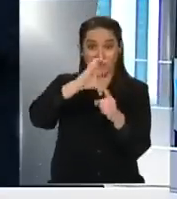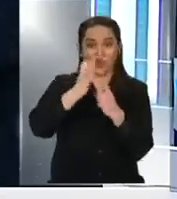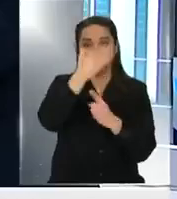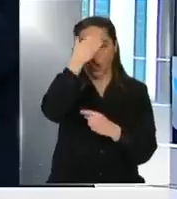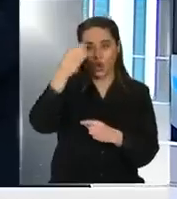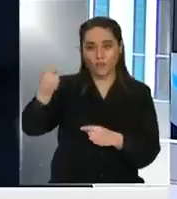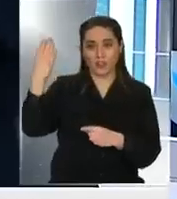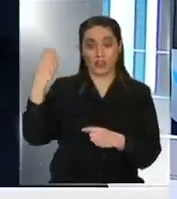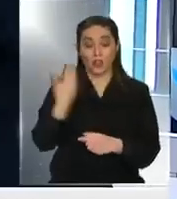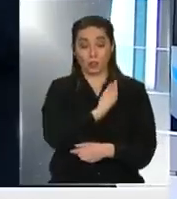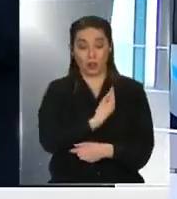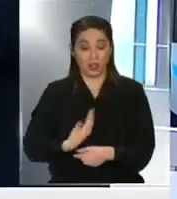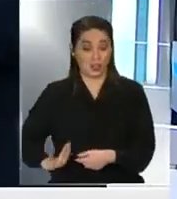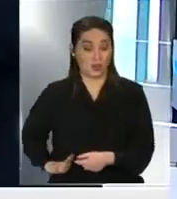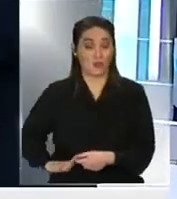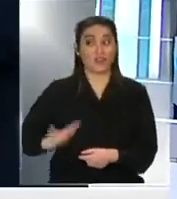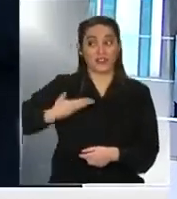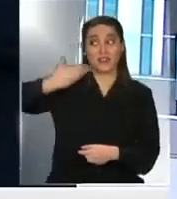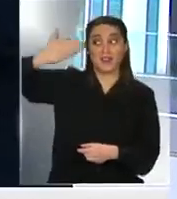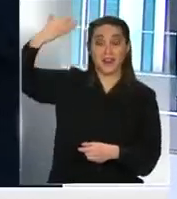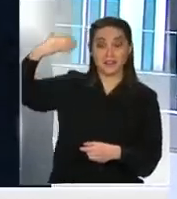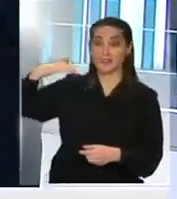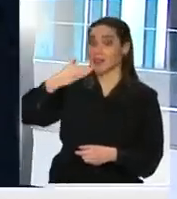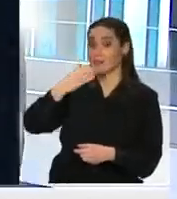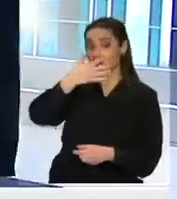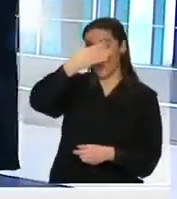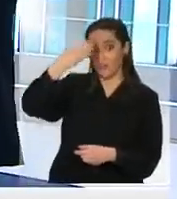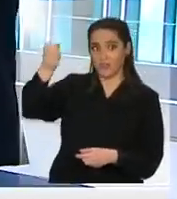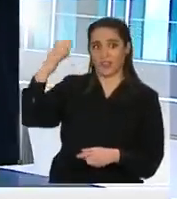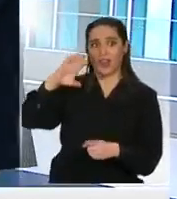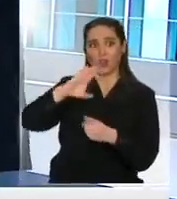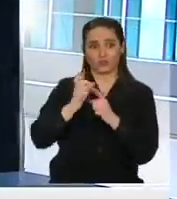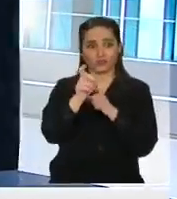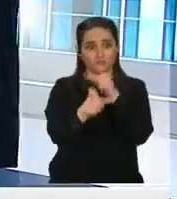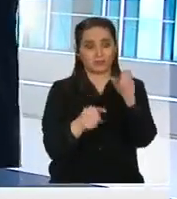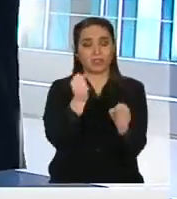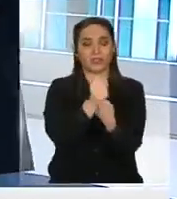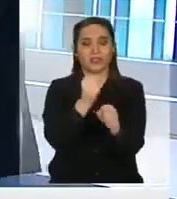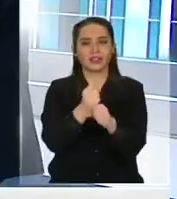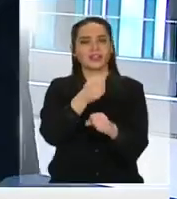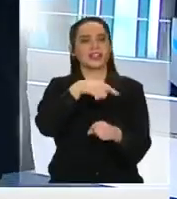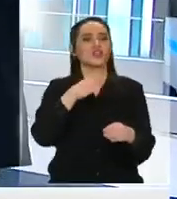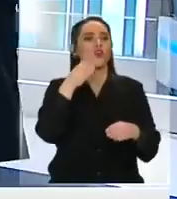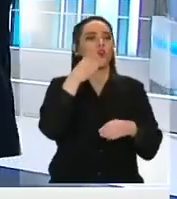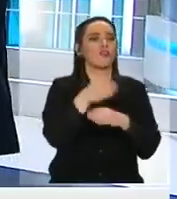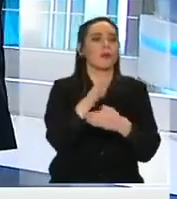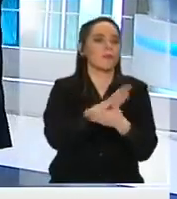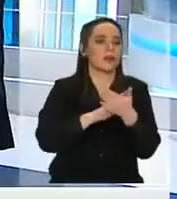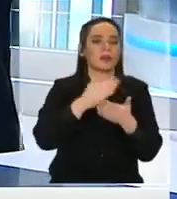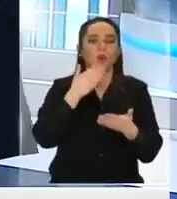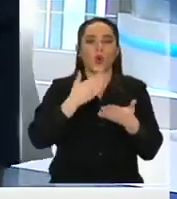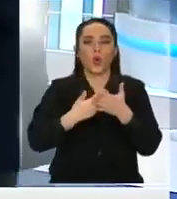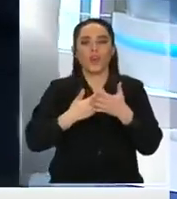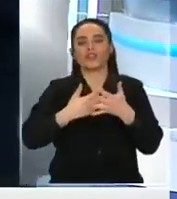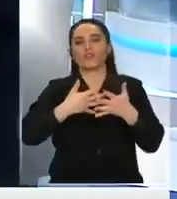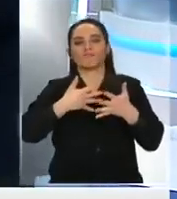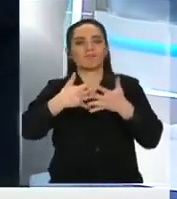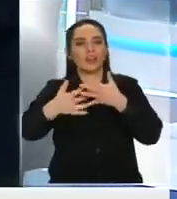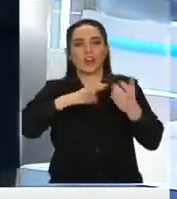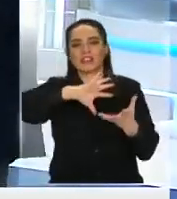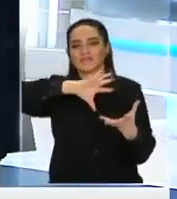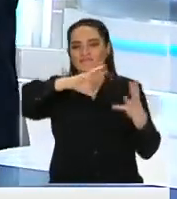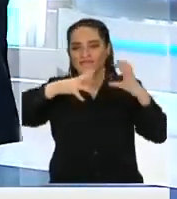por este gobierno, por muchos gobiernos y son los que siempre van gratis a las tocatas cuando hay desastres naturales, cuando hay